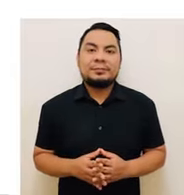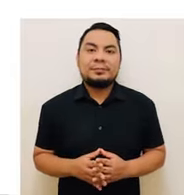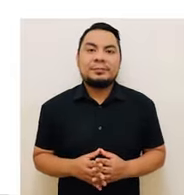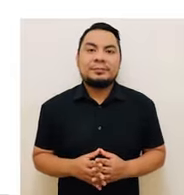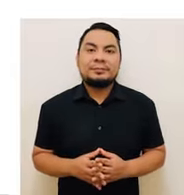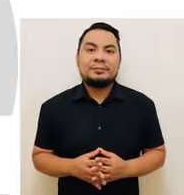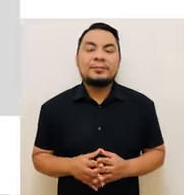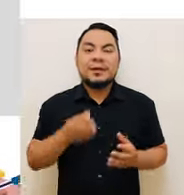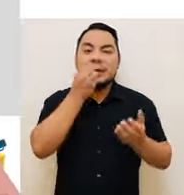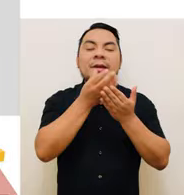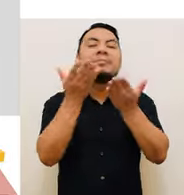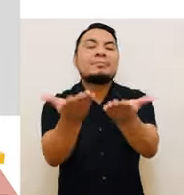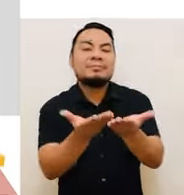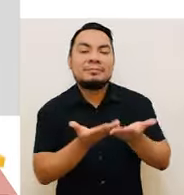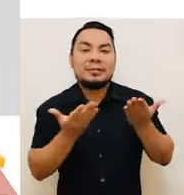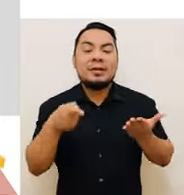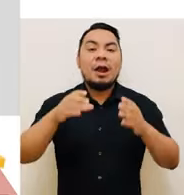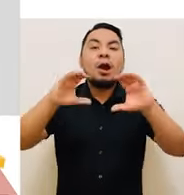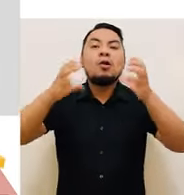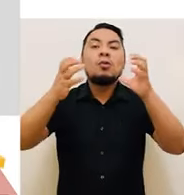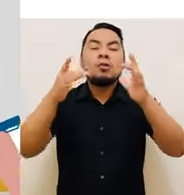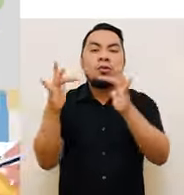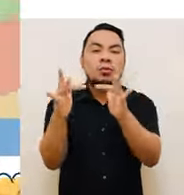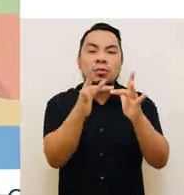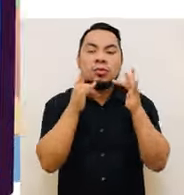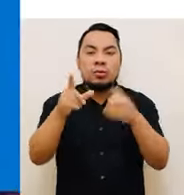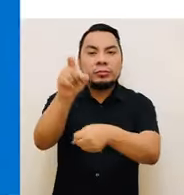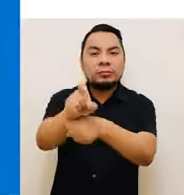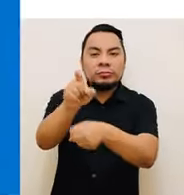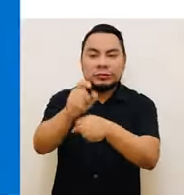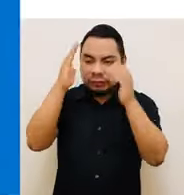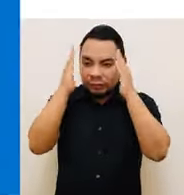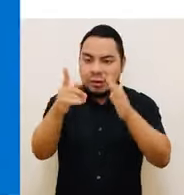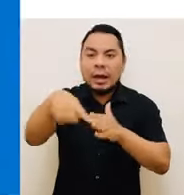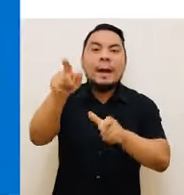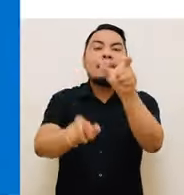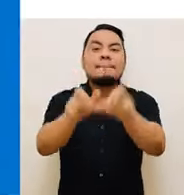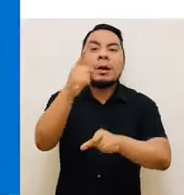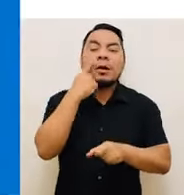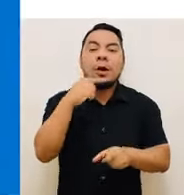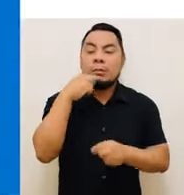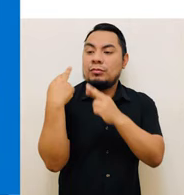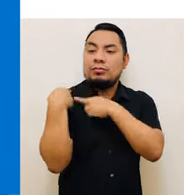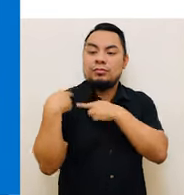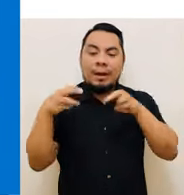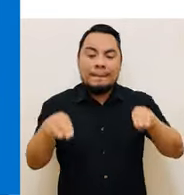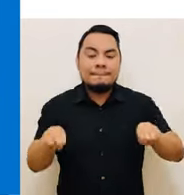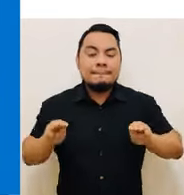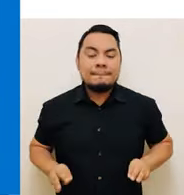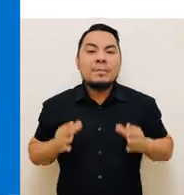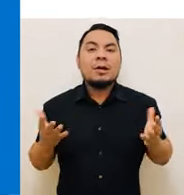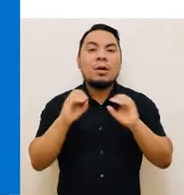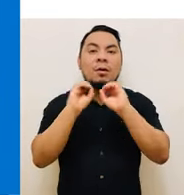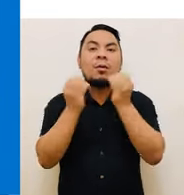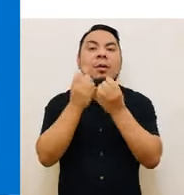Te damos la bienvenida al curso virtual de capacitación dirigido a las personeras y los personeros de mesa de las